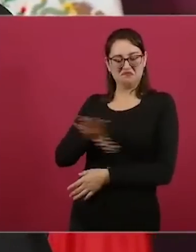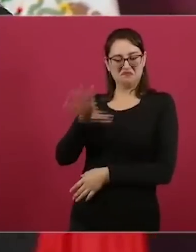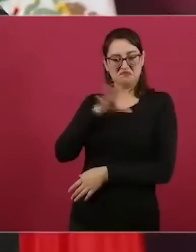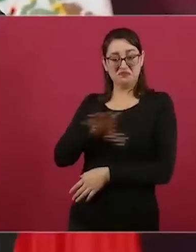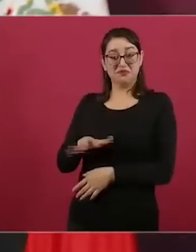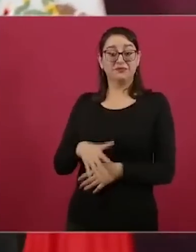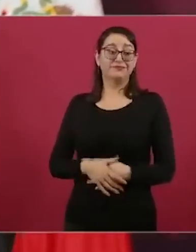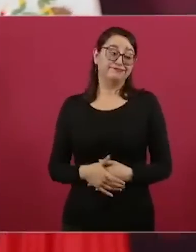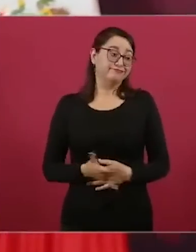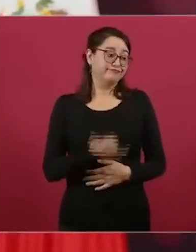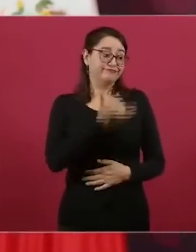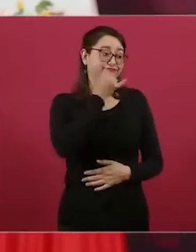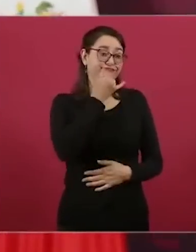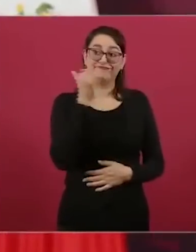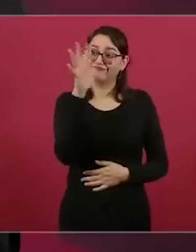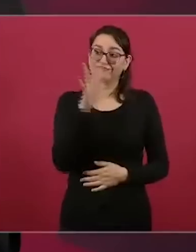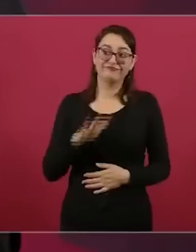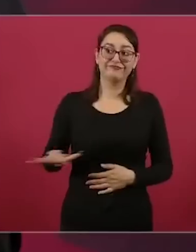con la nueva realidad,